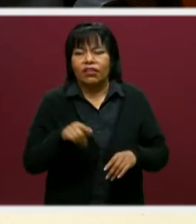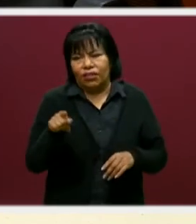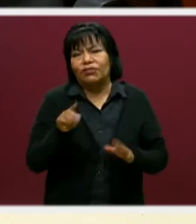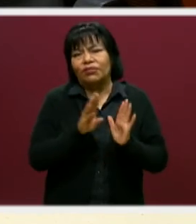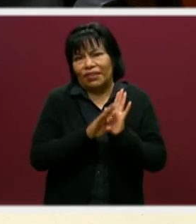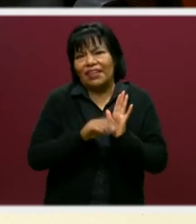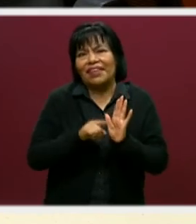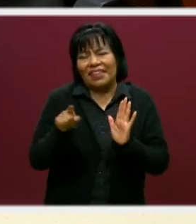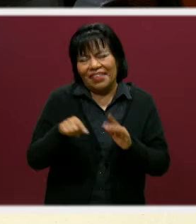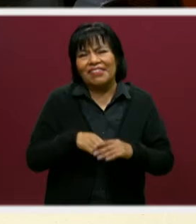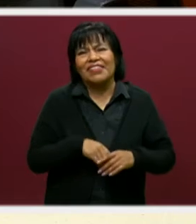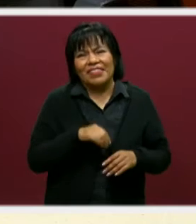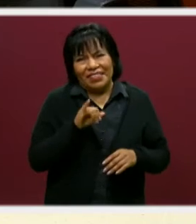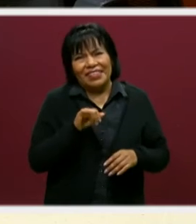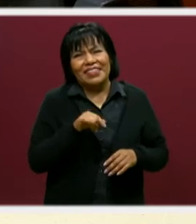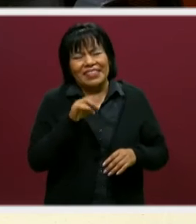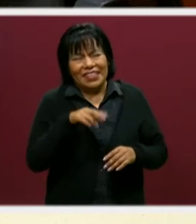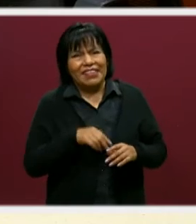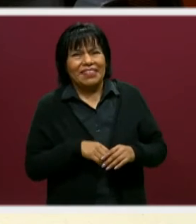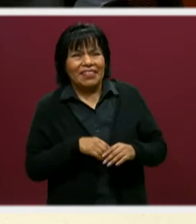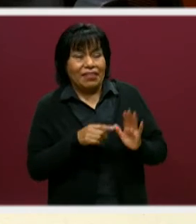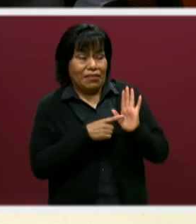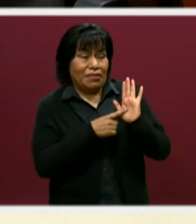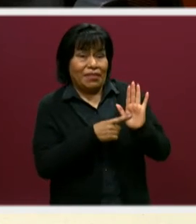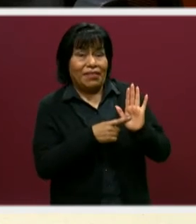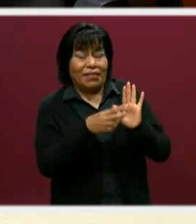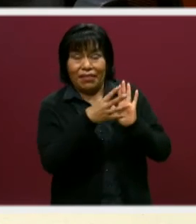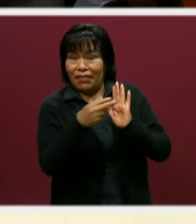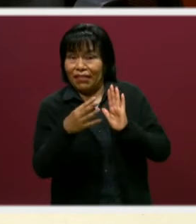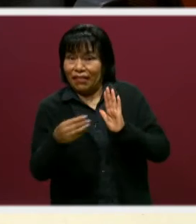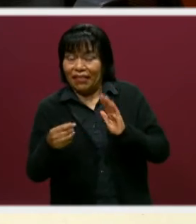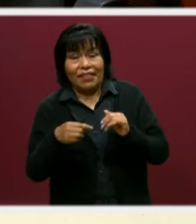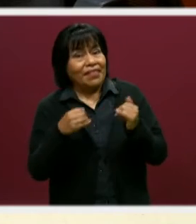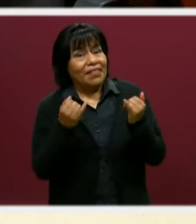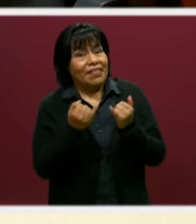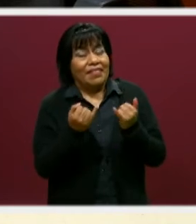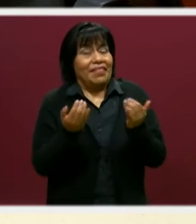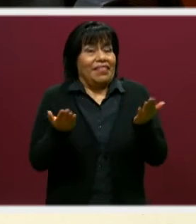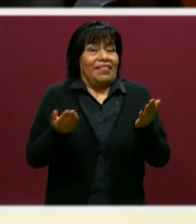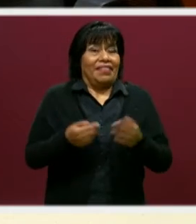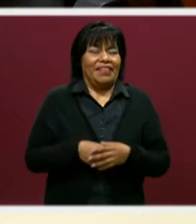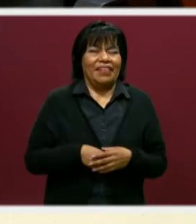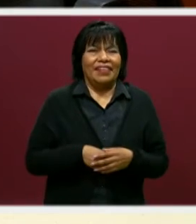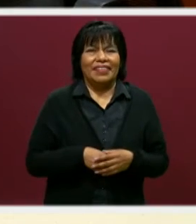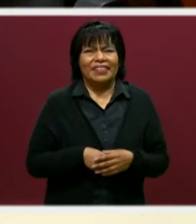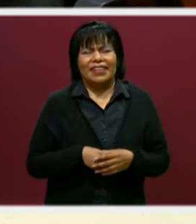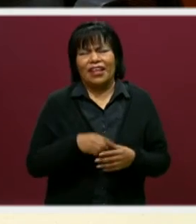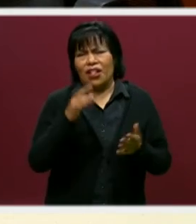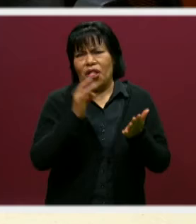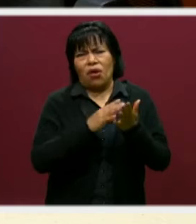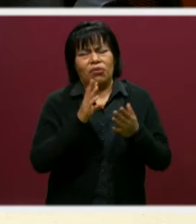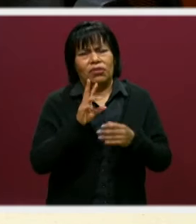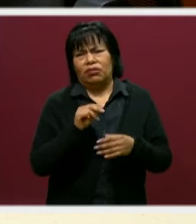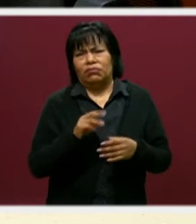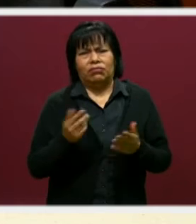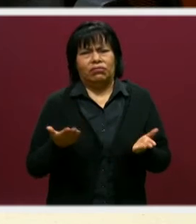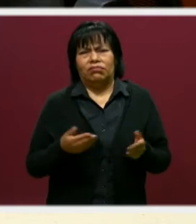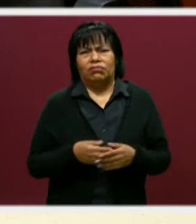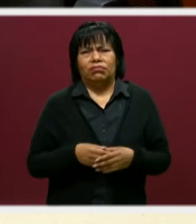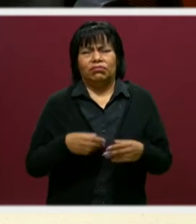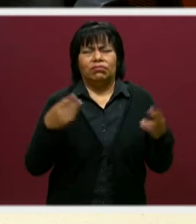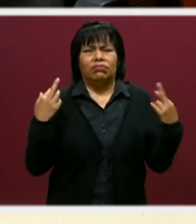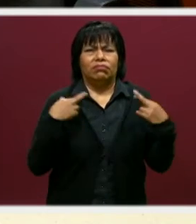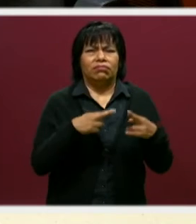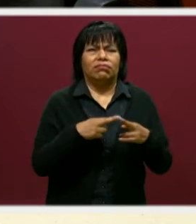ejemplo, que finalmente el ejemplo arrastra, ¿no, Leopoldo? En esta ocasión, me imagino que no será la única de tu plantilla de